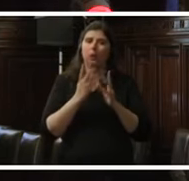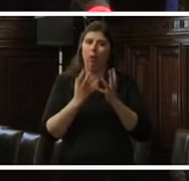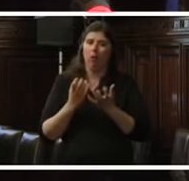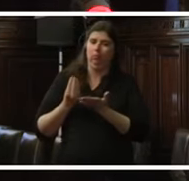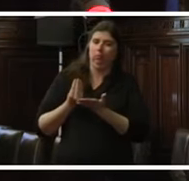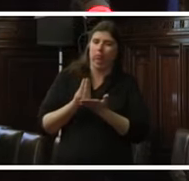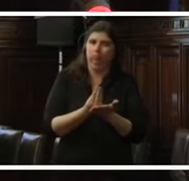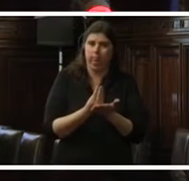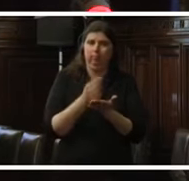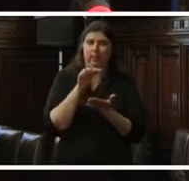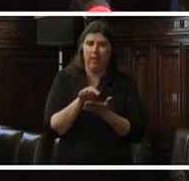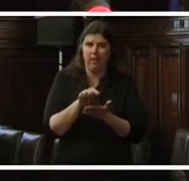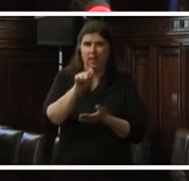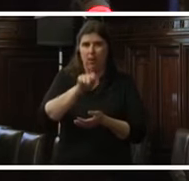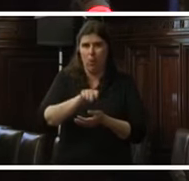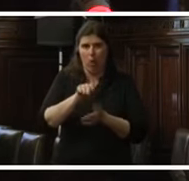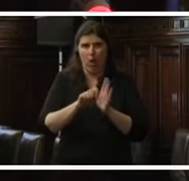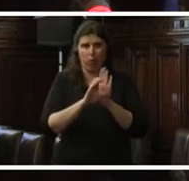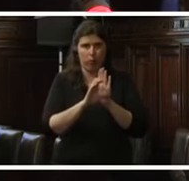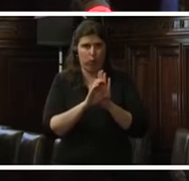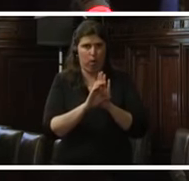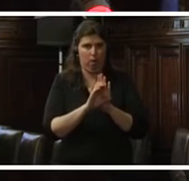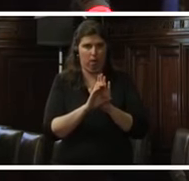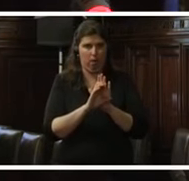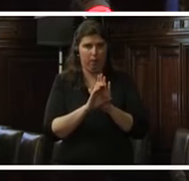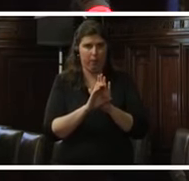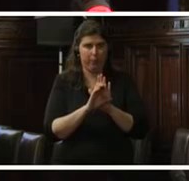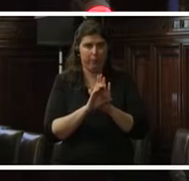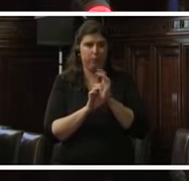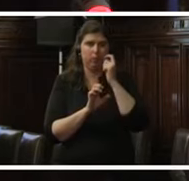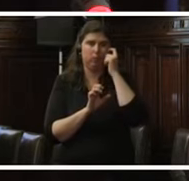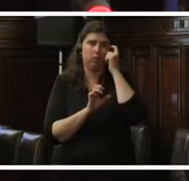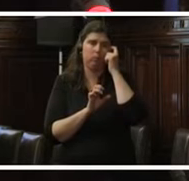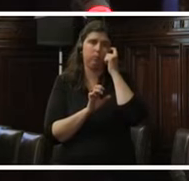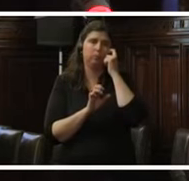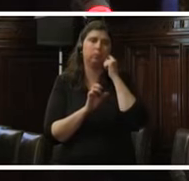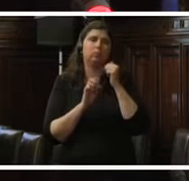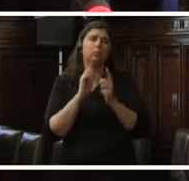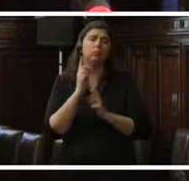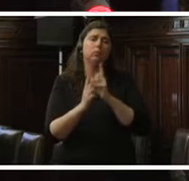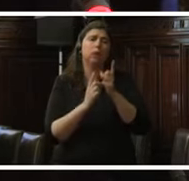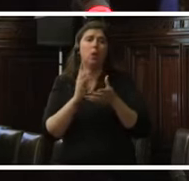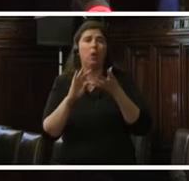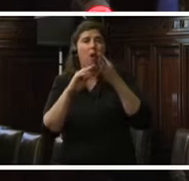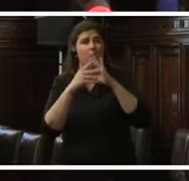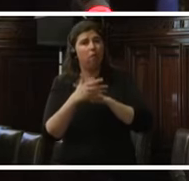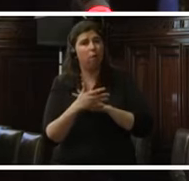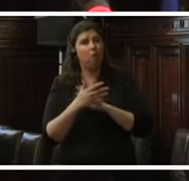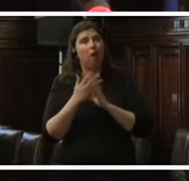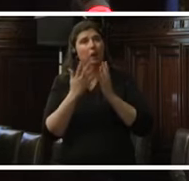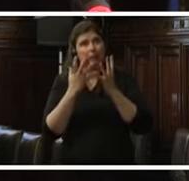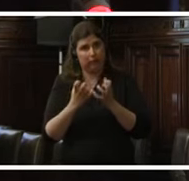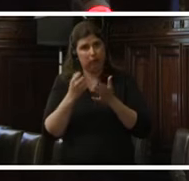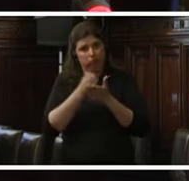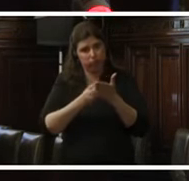Tribunal Constitucional. Esto, de alguna manera, se intentó, pero de una manera frustrada,